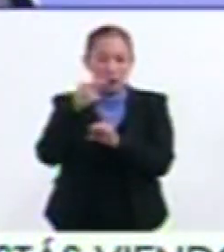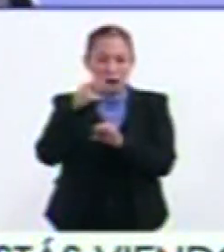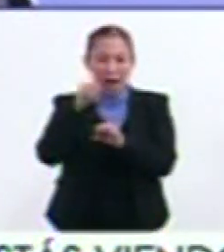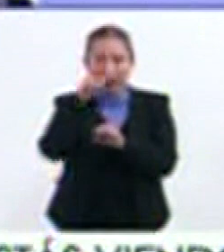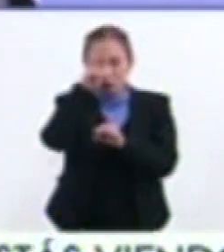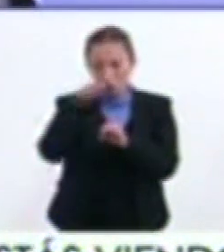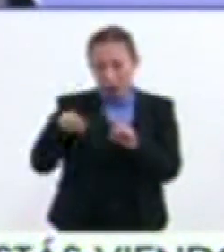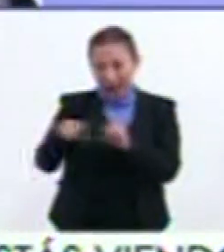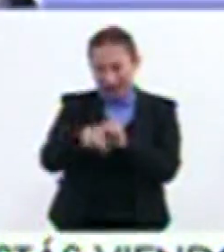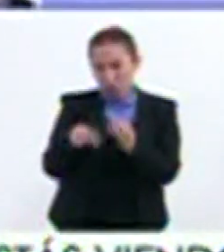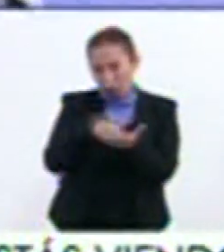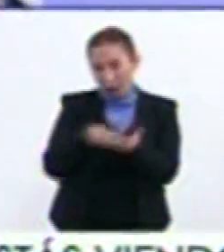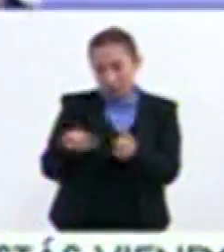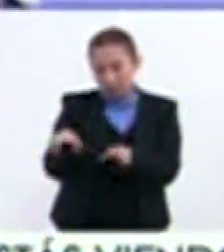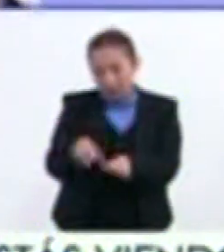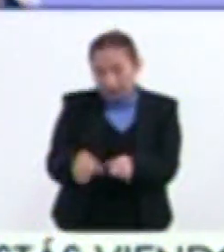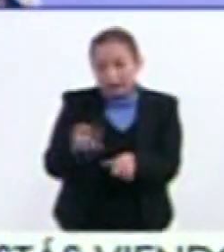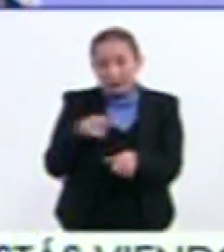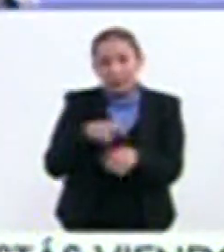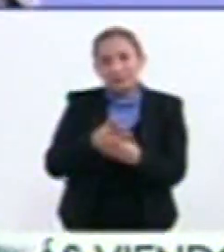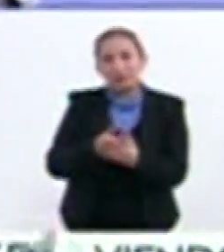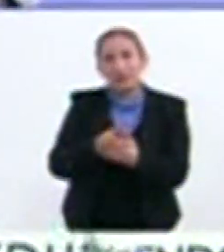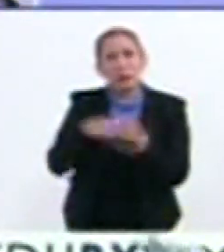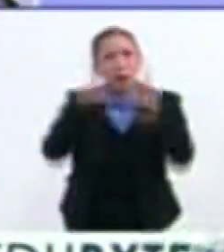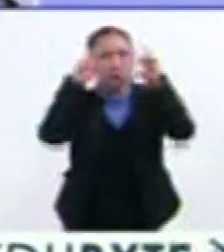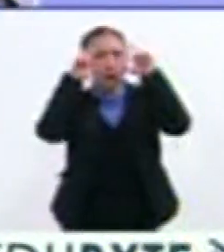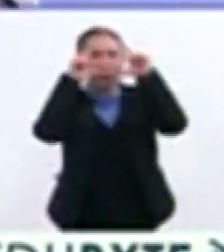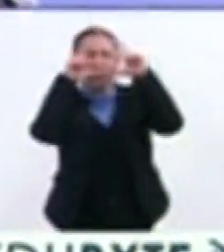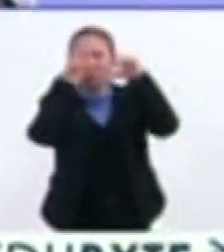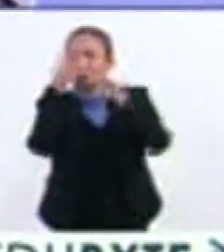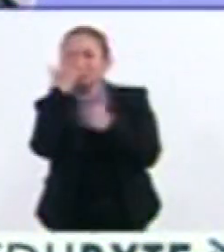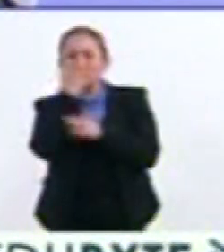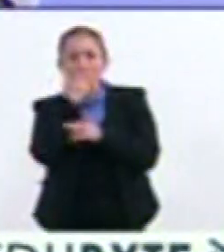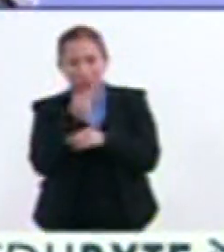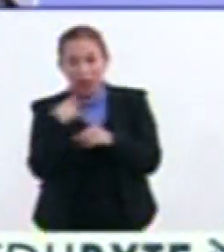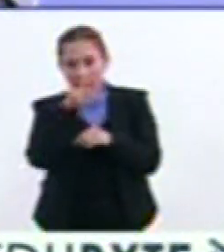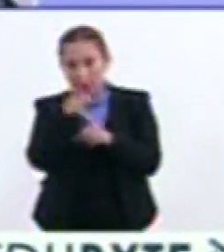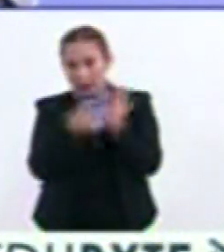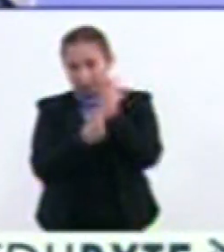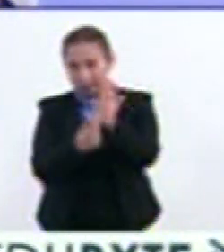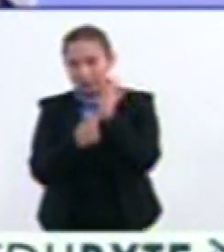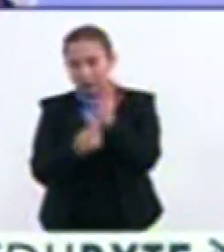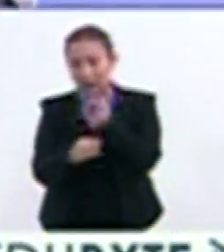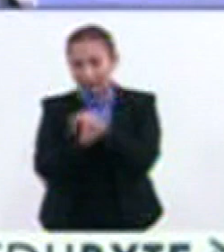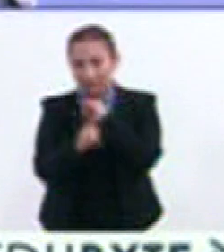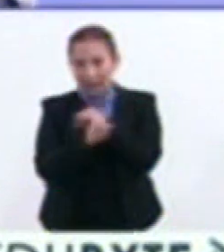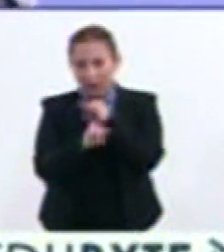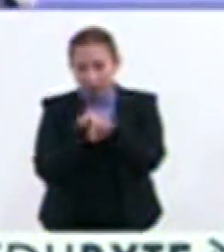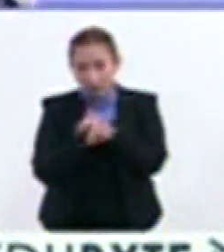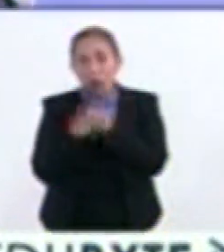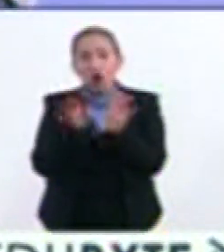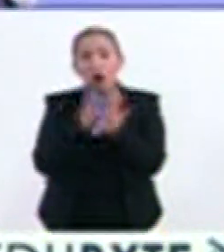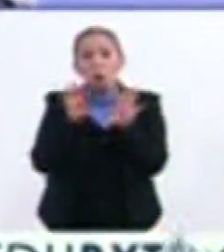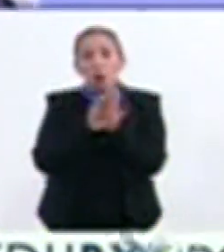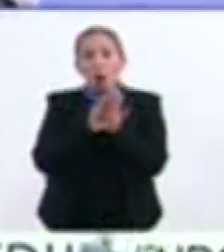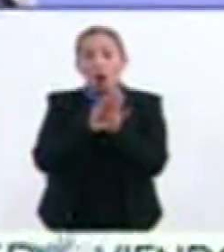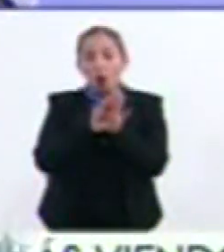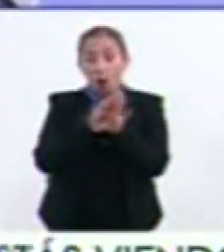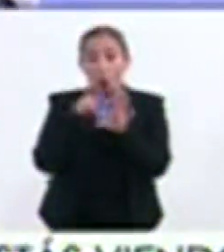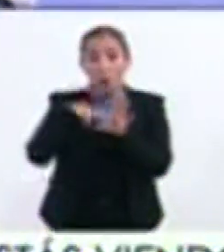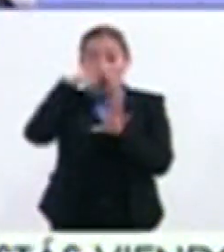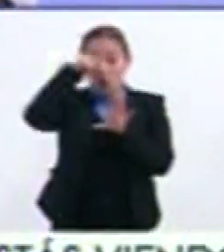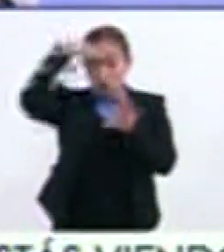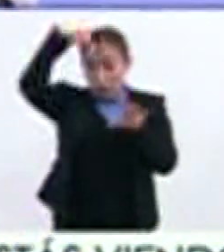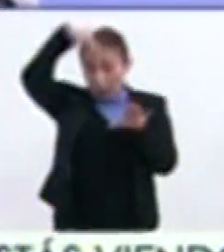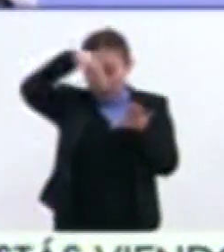Sí, muy bien Que tuvimos unas Tomas fotográficas Que ya las compartiremos En la página web De cómo se reflejaba La